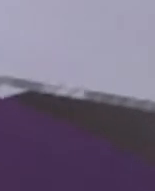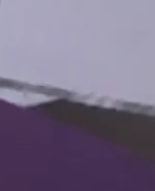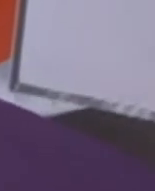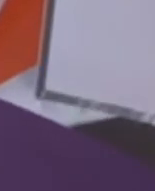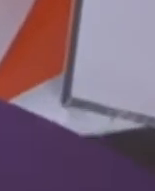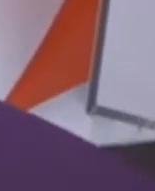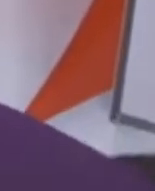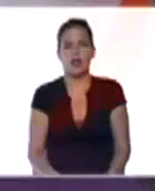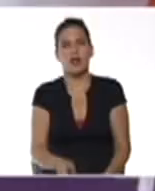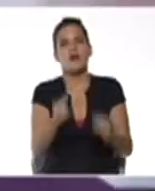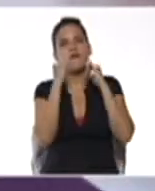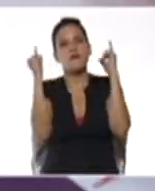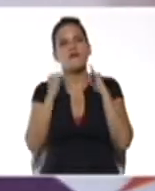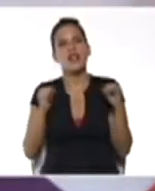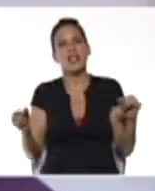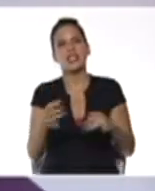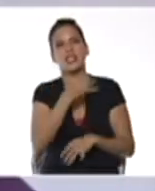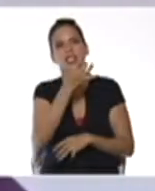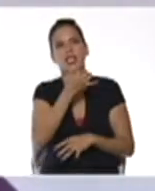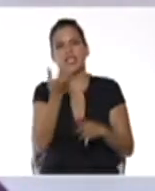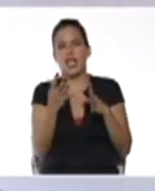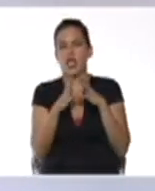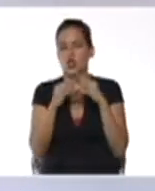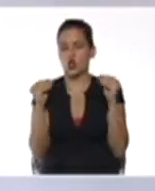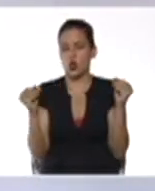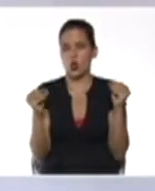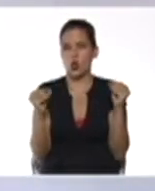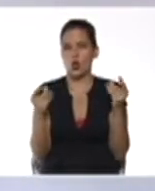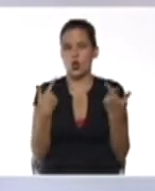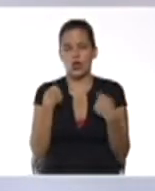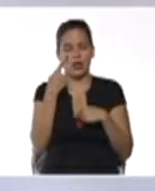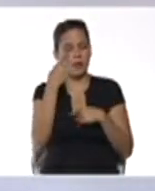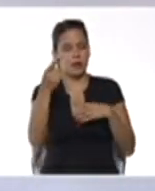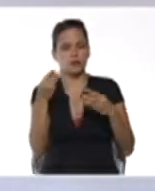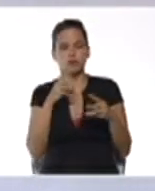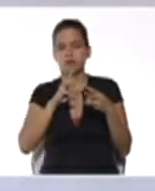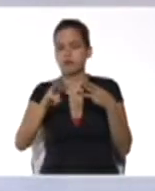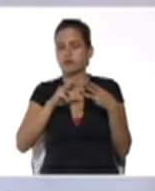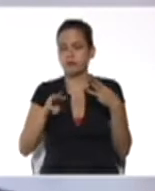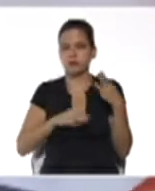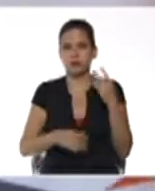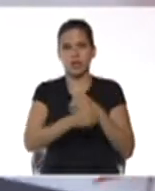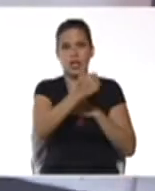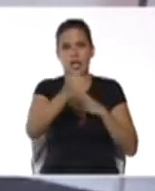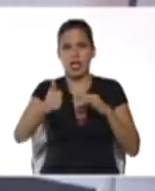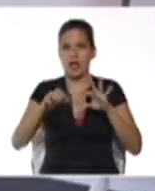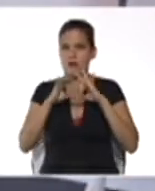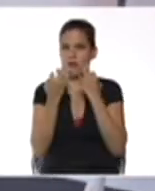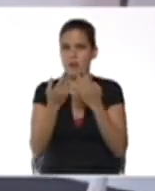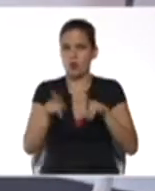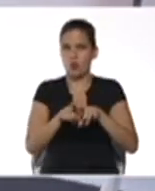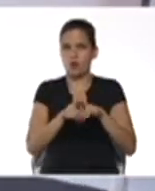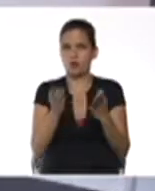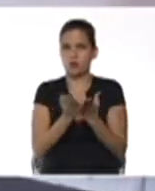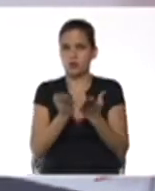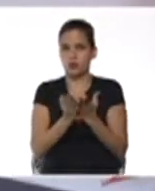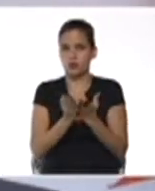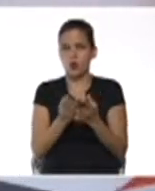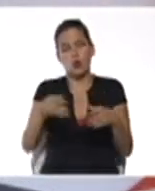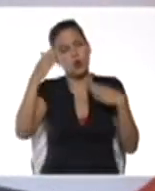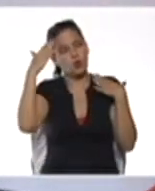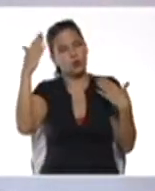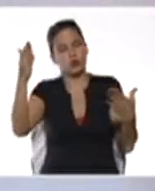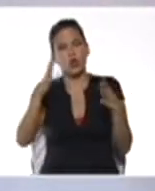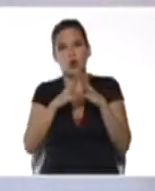Muy feliz tarde a toda la audiencia del programa Cada Familia, Una Escuela. Un cordial saludo al conjunto de docentes a nivel